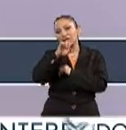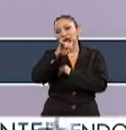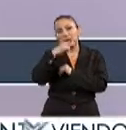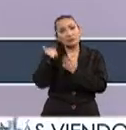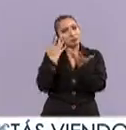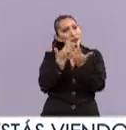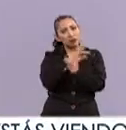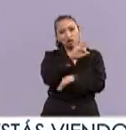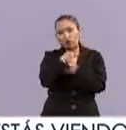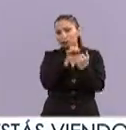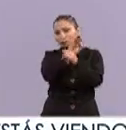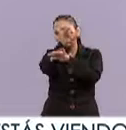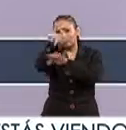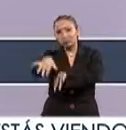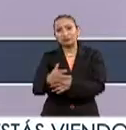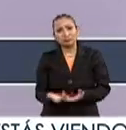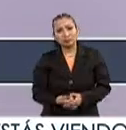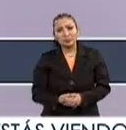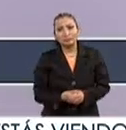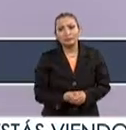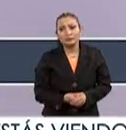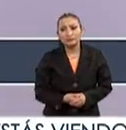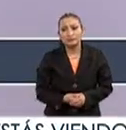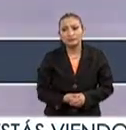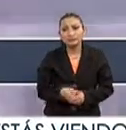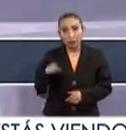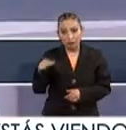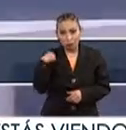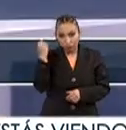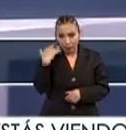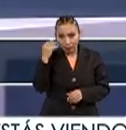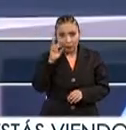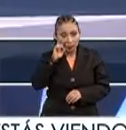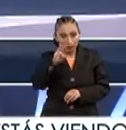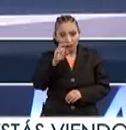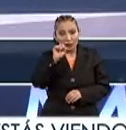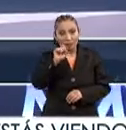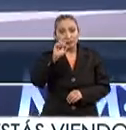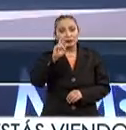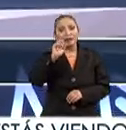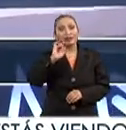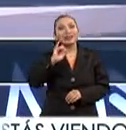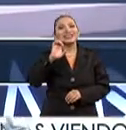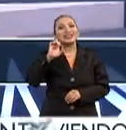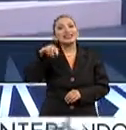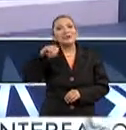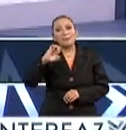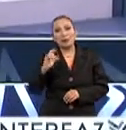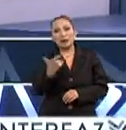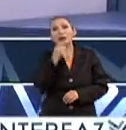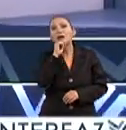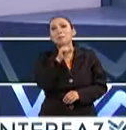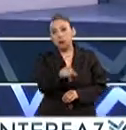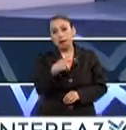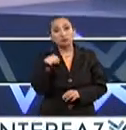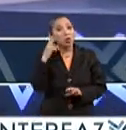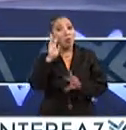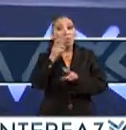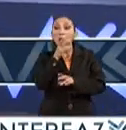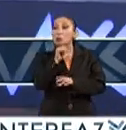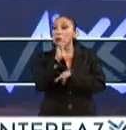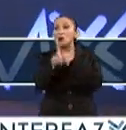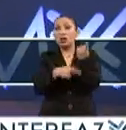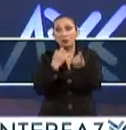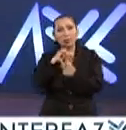los esperamos a todos allá. Estarán pasando esos congresos vía streaming. Así es, también en la página web y